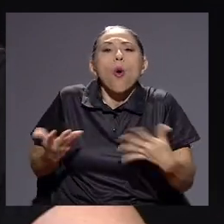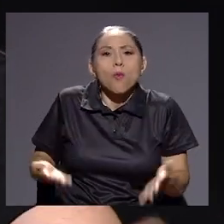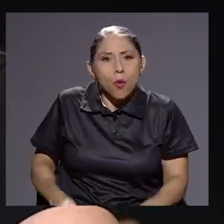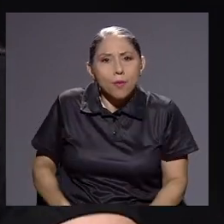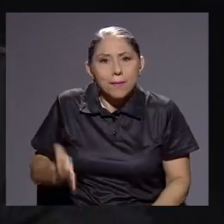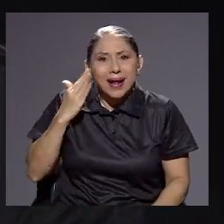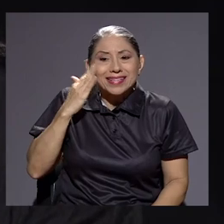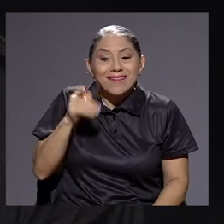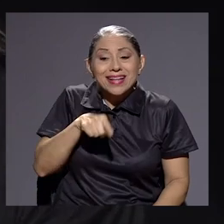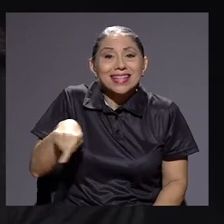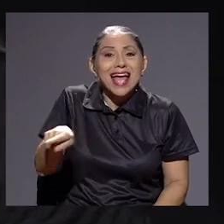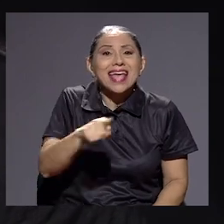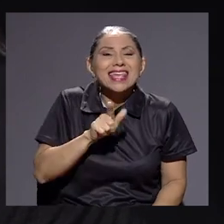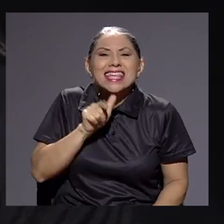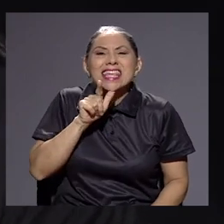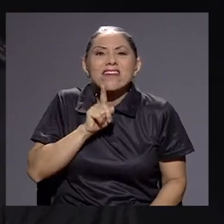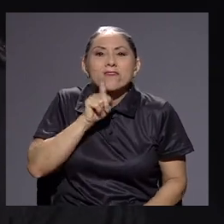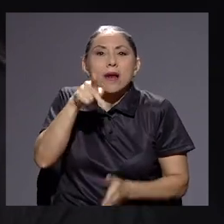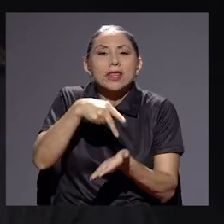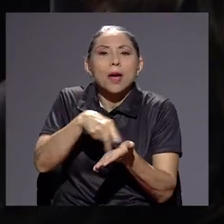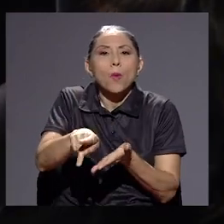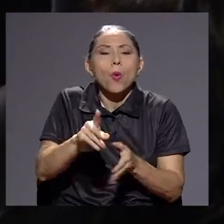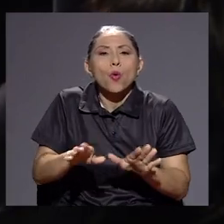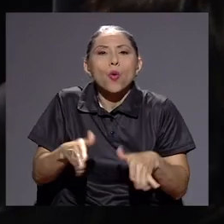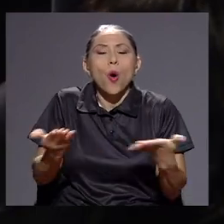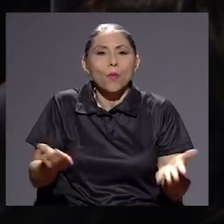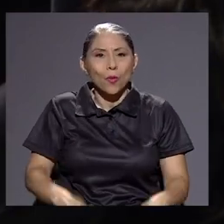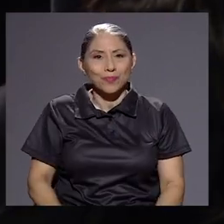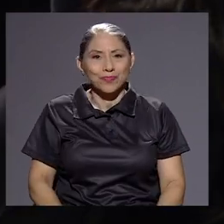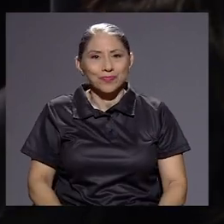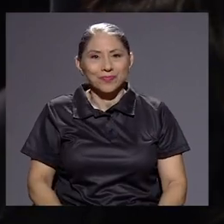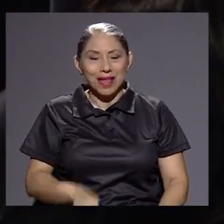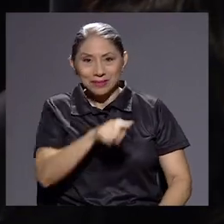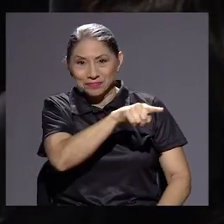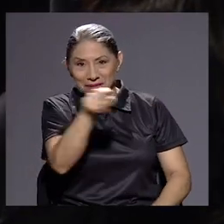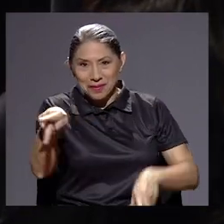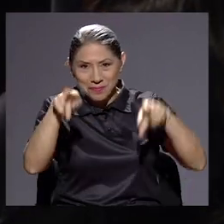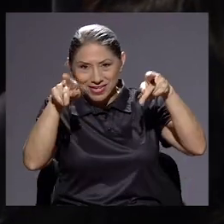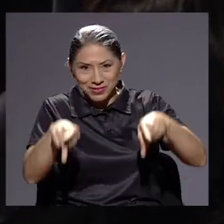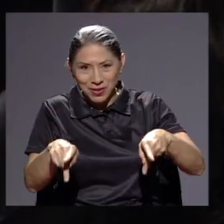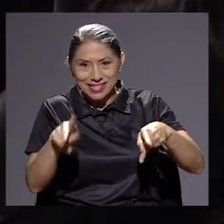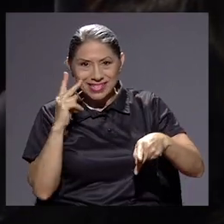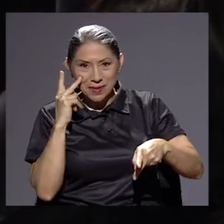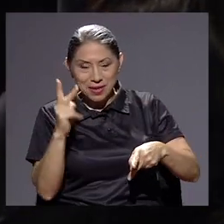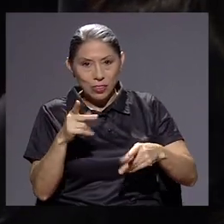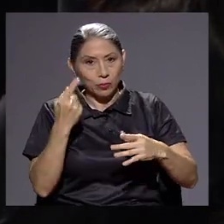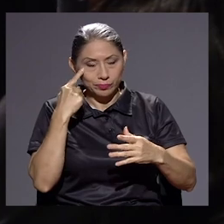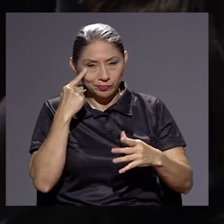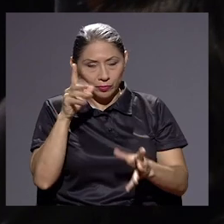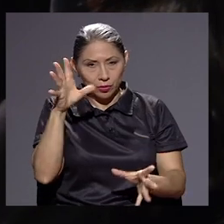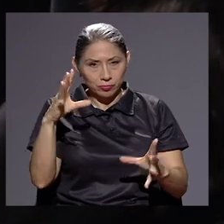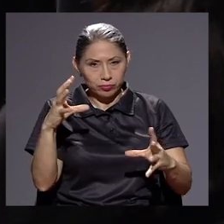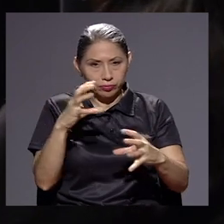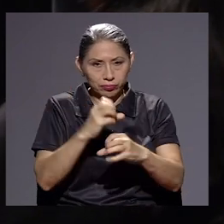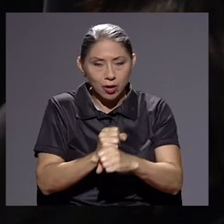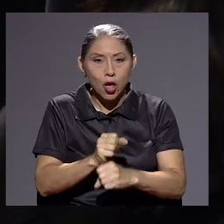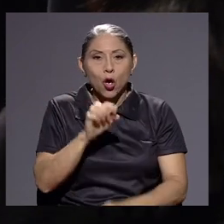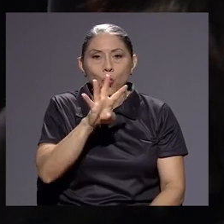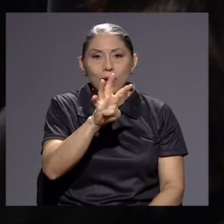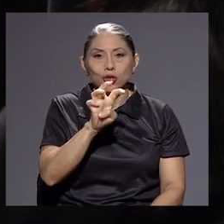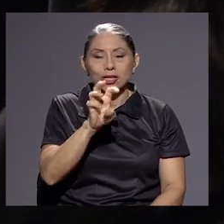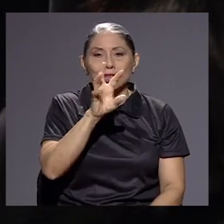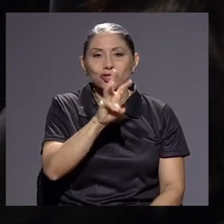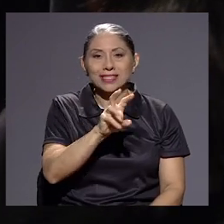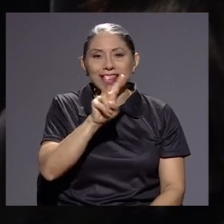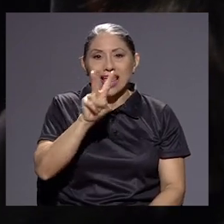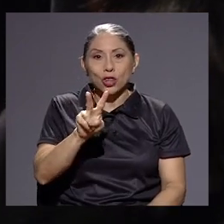ese gran pastel quién realmente aporta y cómo aporta. Vamos a ponerle la imagen a las personas que nos acompañan. Existen 462 grandes